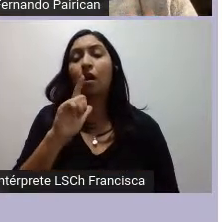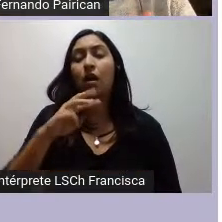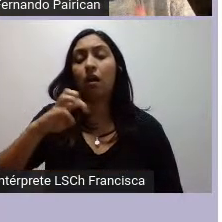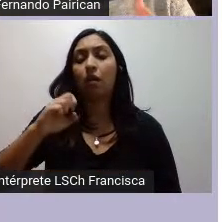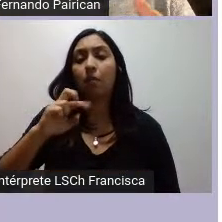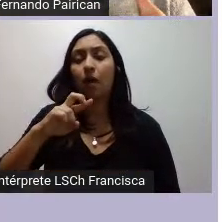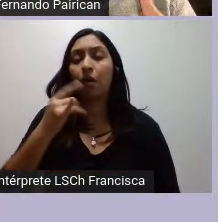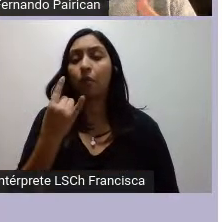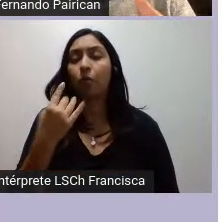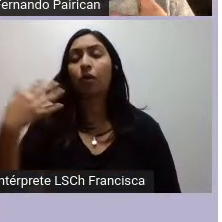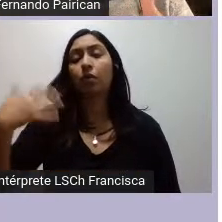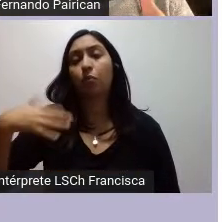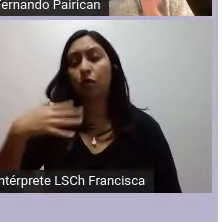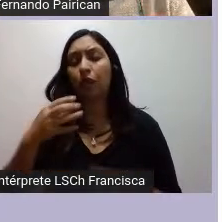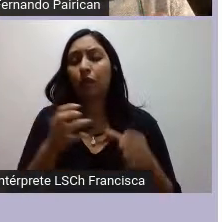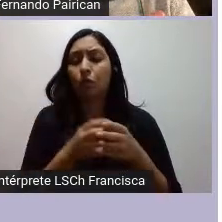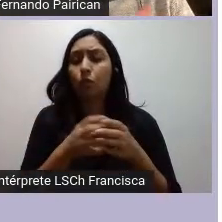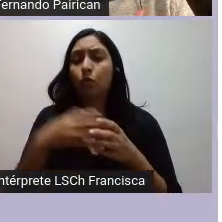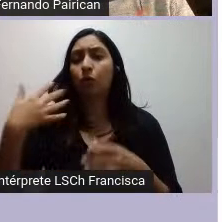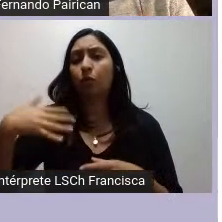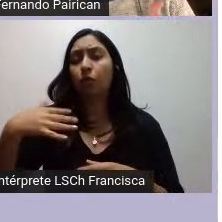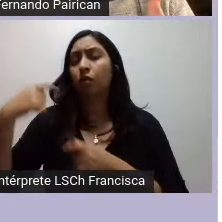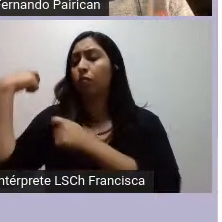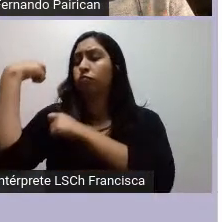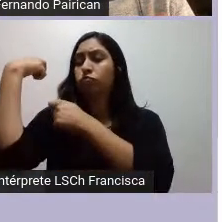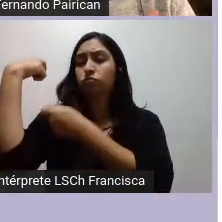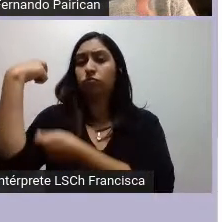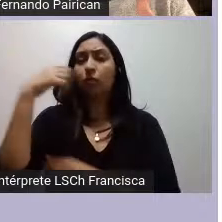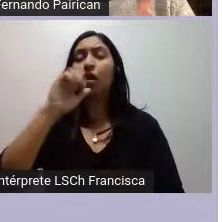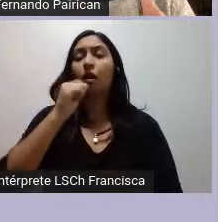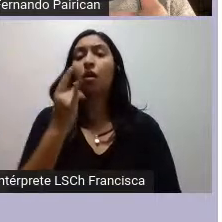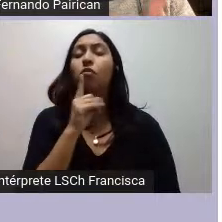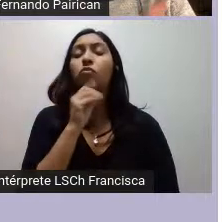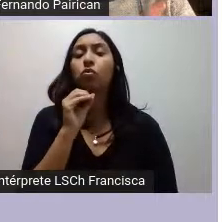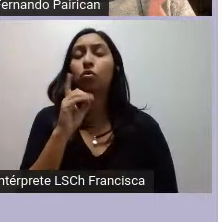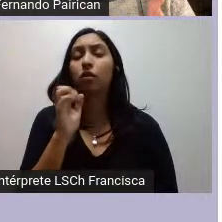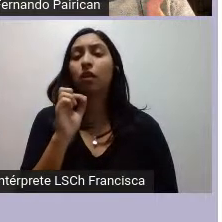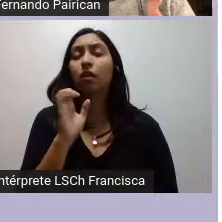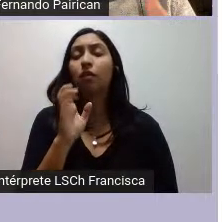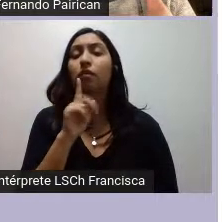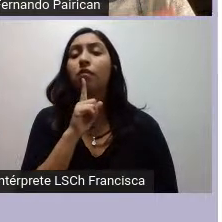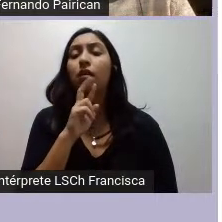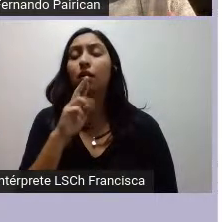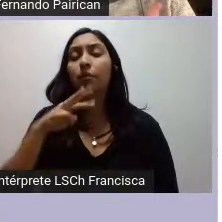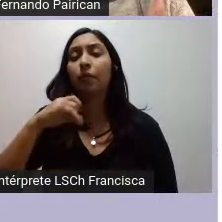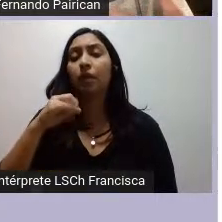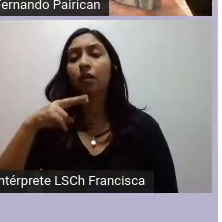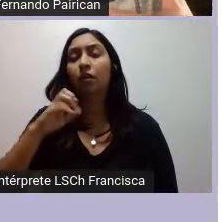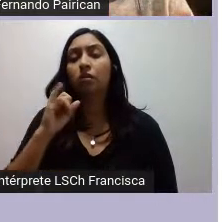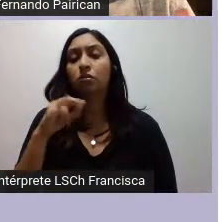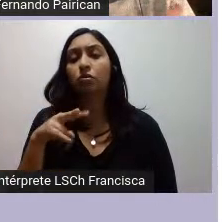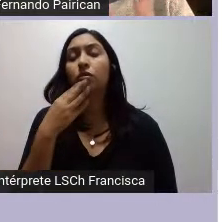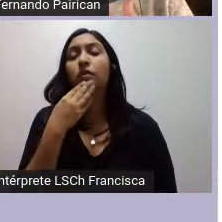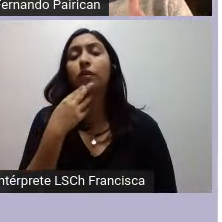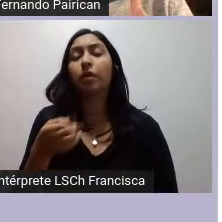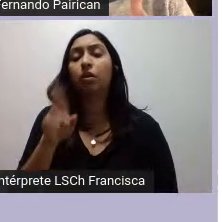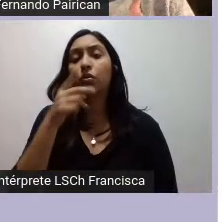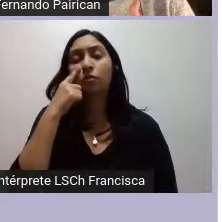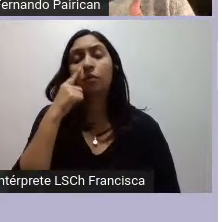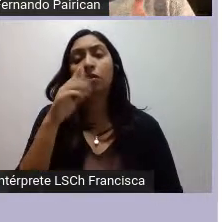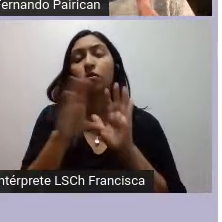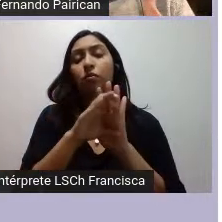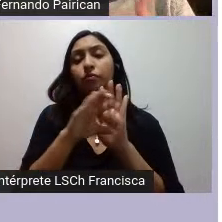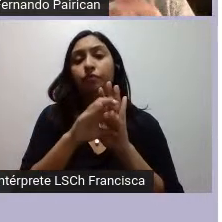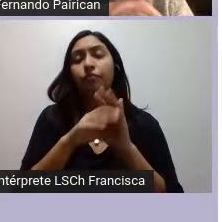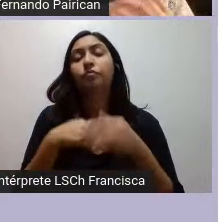Esta organización potencia la idea de la autodeterminación, pero también señala las ideas de un reconocimiento constitucional, o bien un proceso